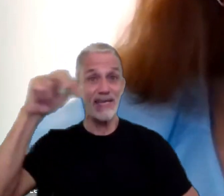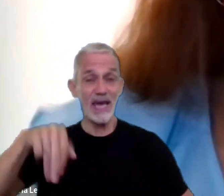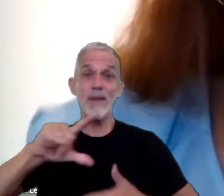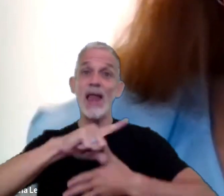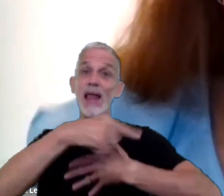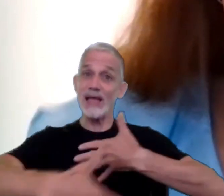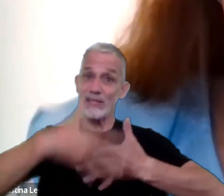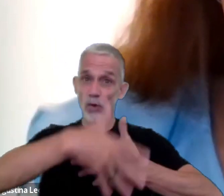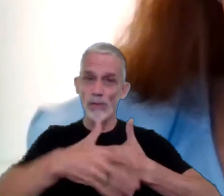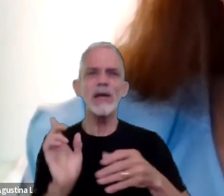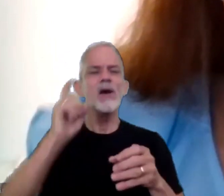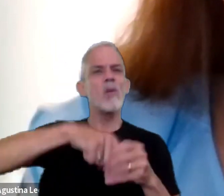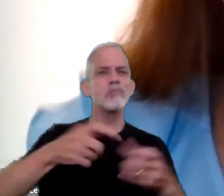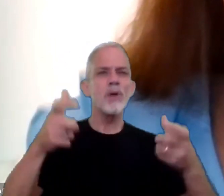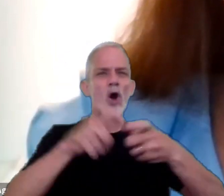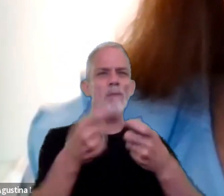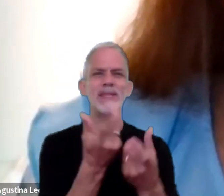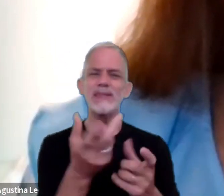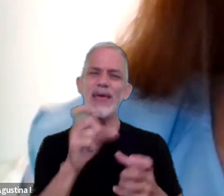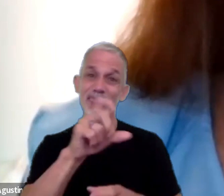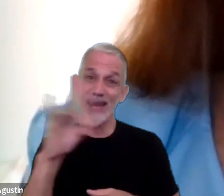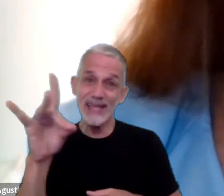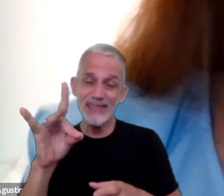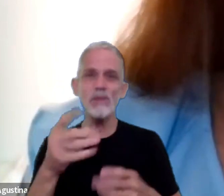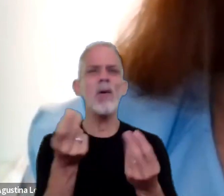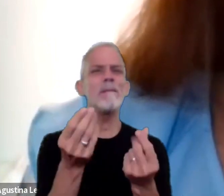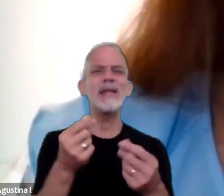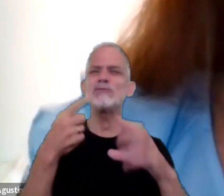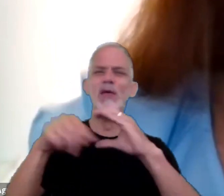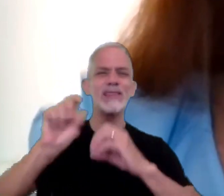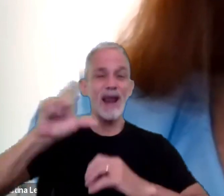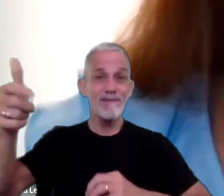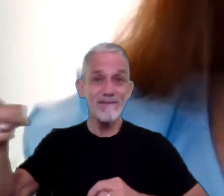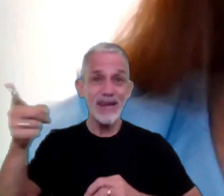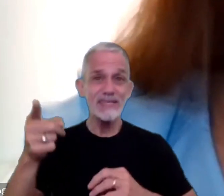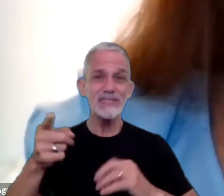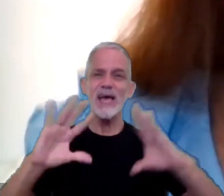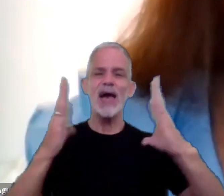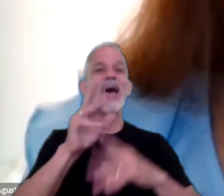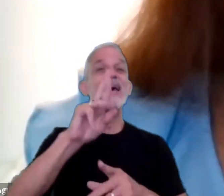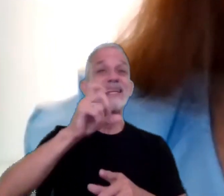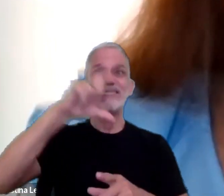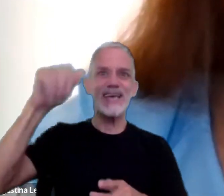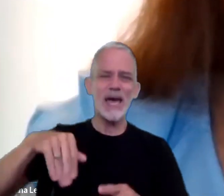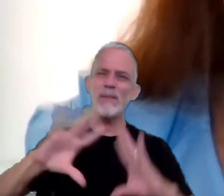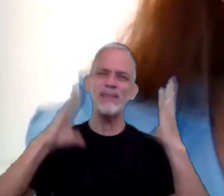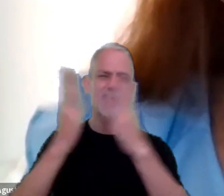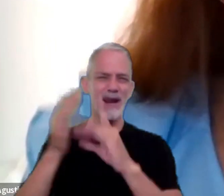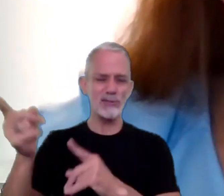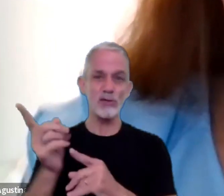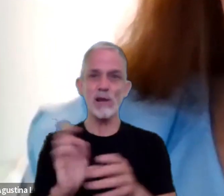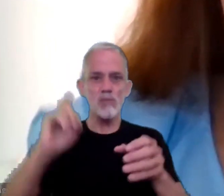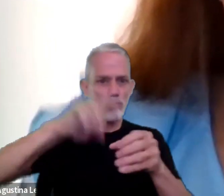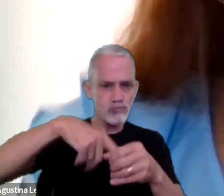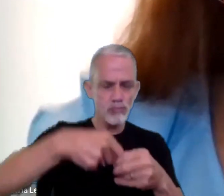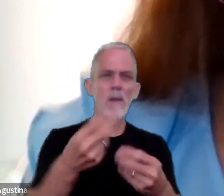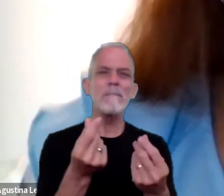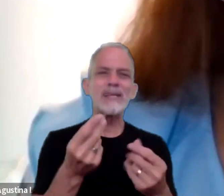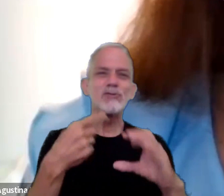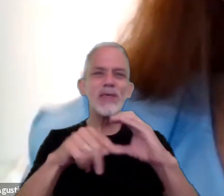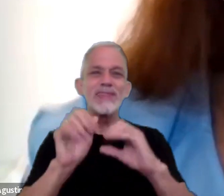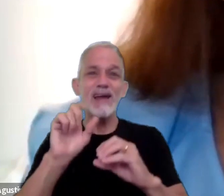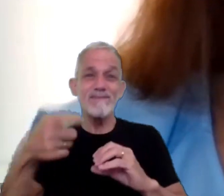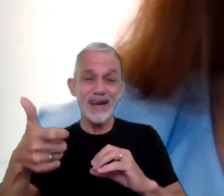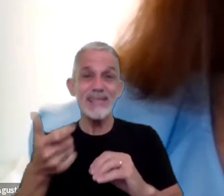miembro del Comité Directivo de Precios de Transferencia de RCM Internacional miembro activo de la Comisión de Precios de Transferencia